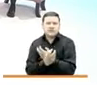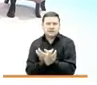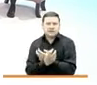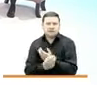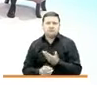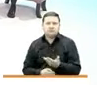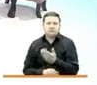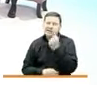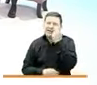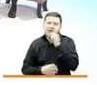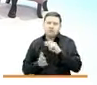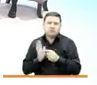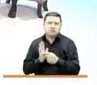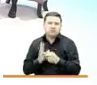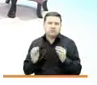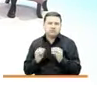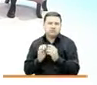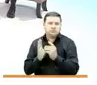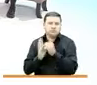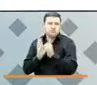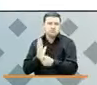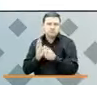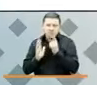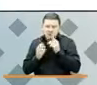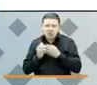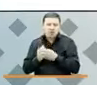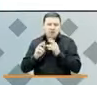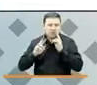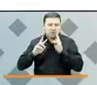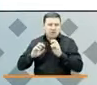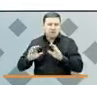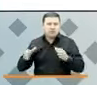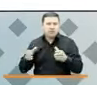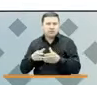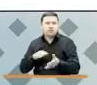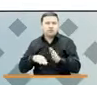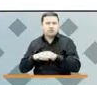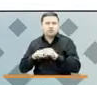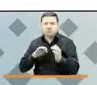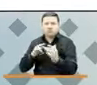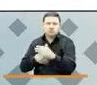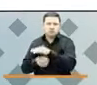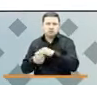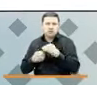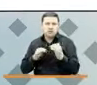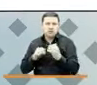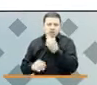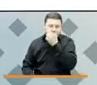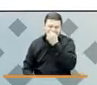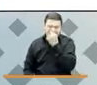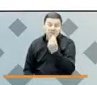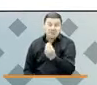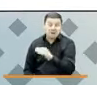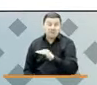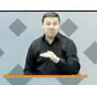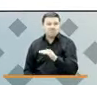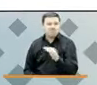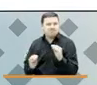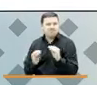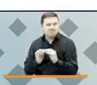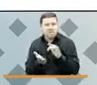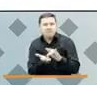entendiendo, marca el nuevo rumbo de la investigación sobre el conflicto armado, para hacerla más